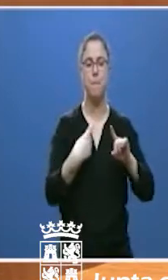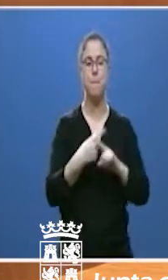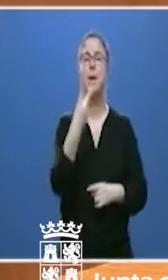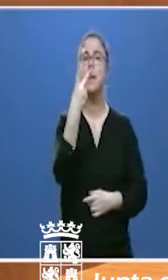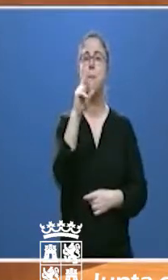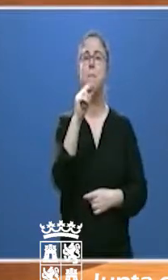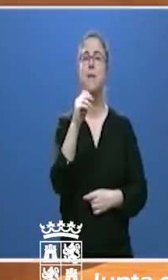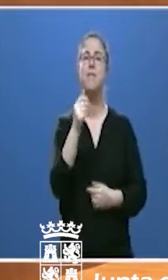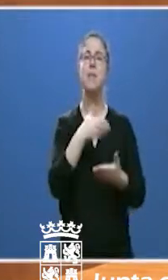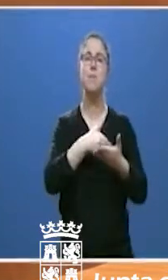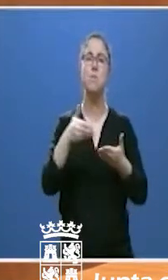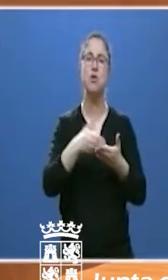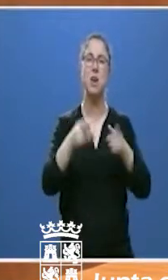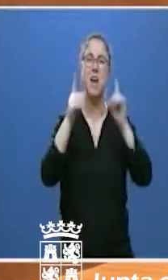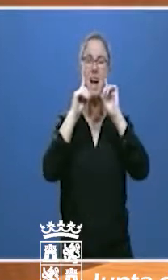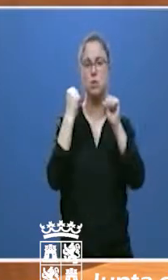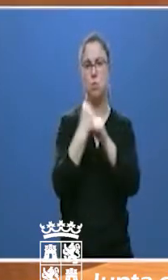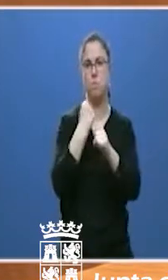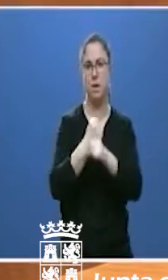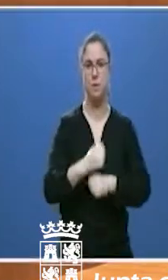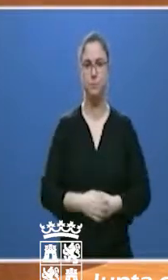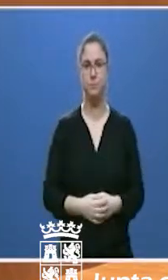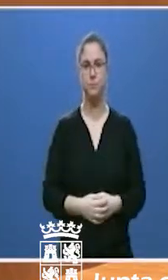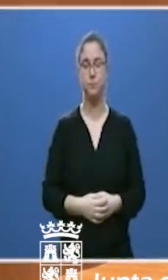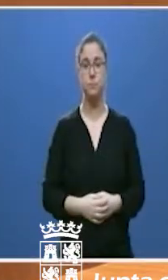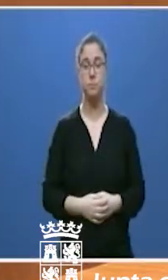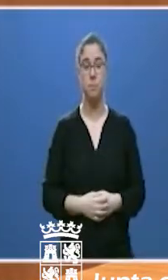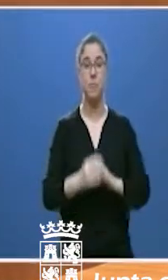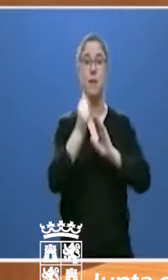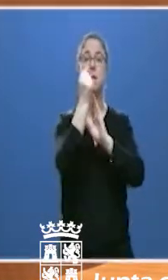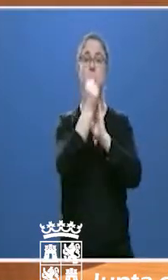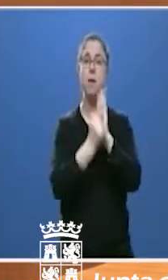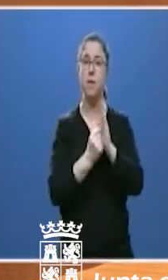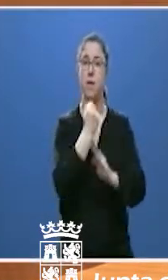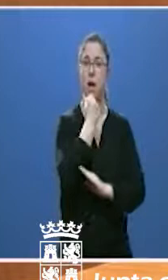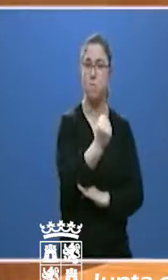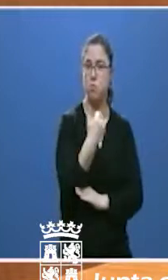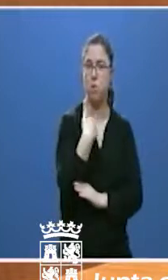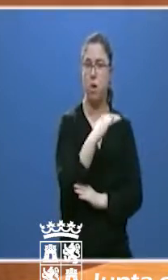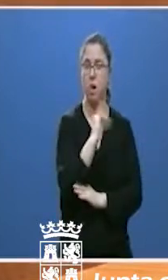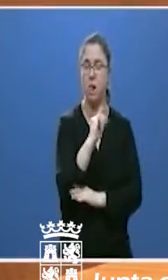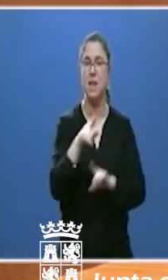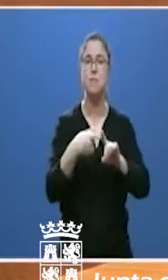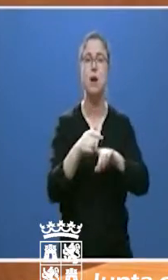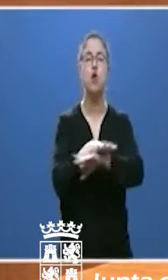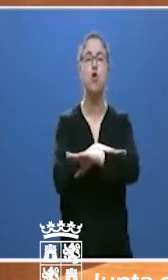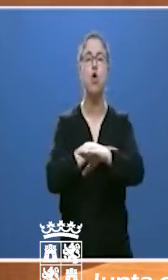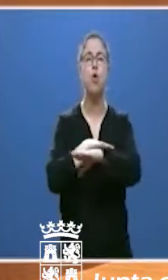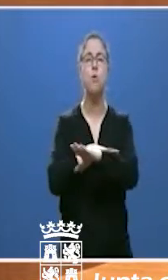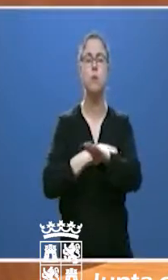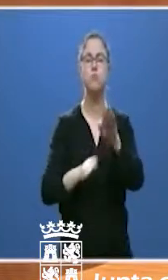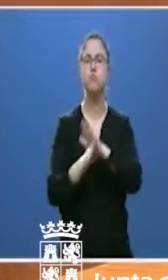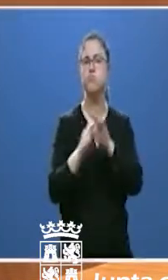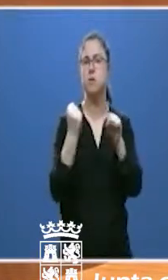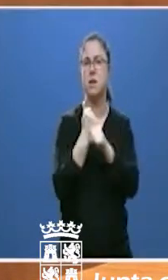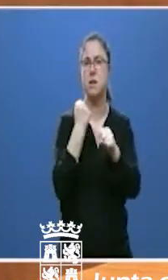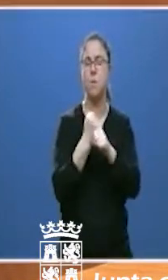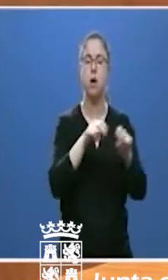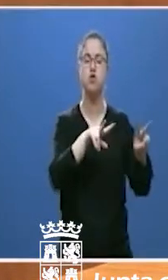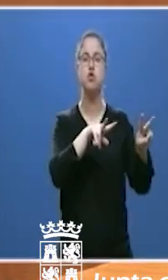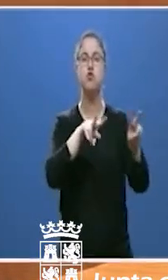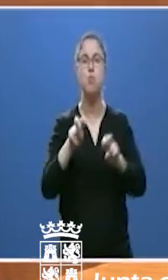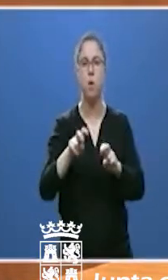para el empleo. Además de las medidas de apoyo que ya están en marcha, mi Gobierno sigue trabajando en nuevas